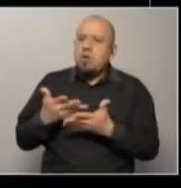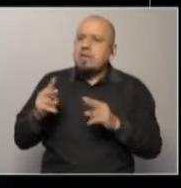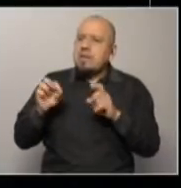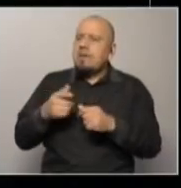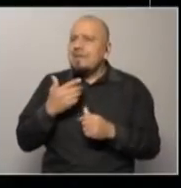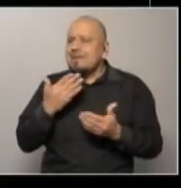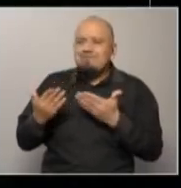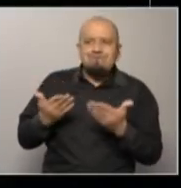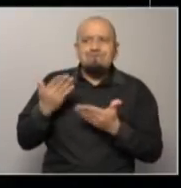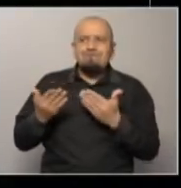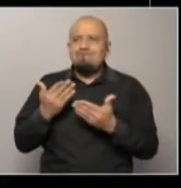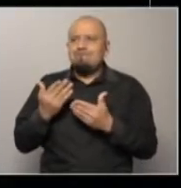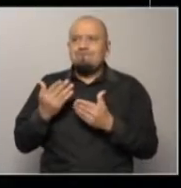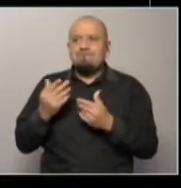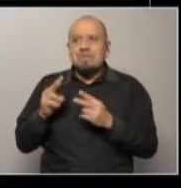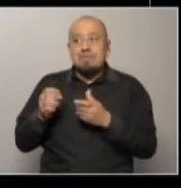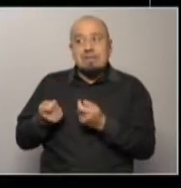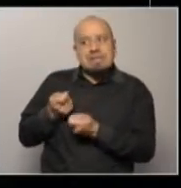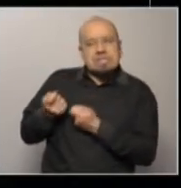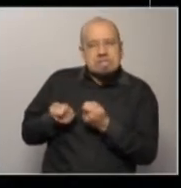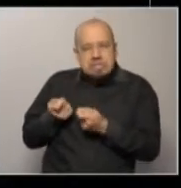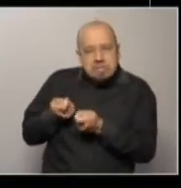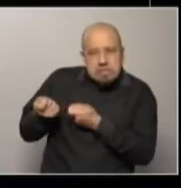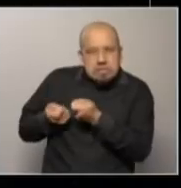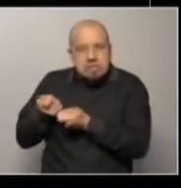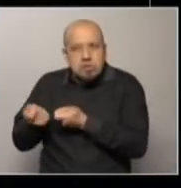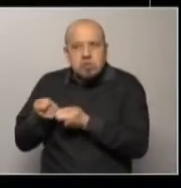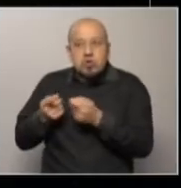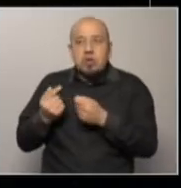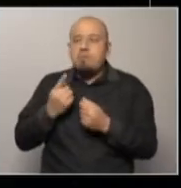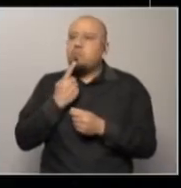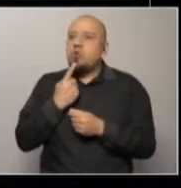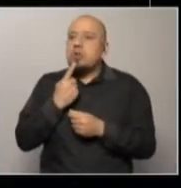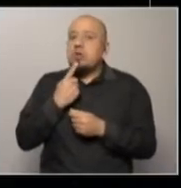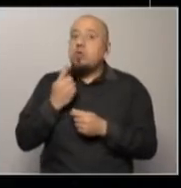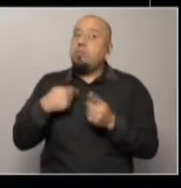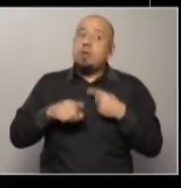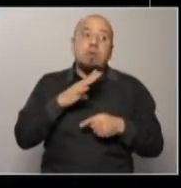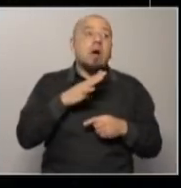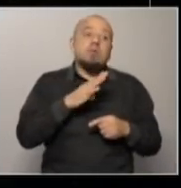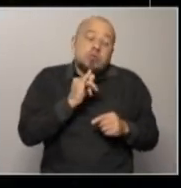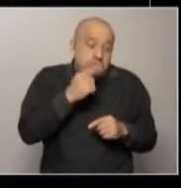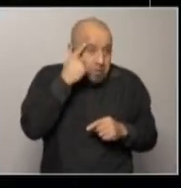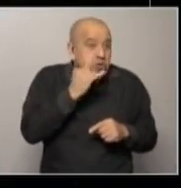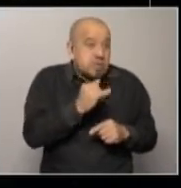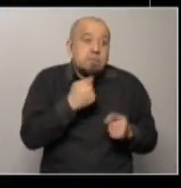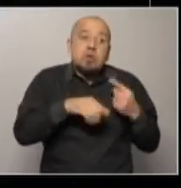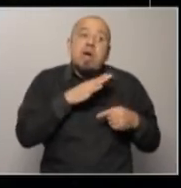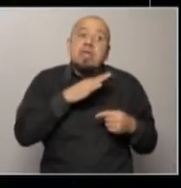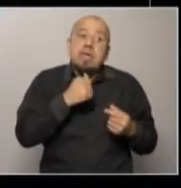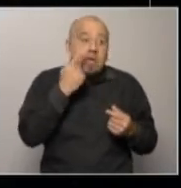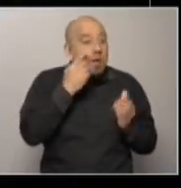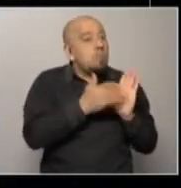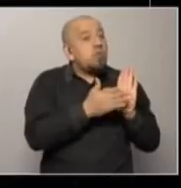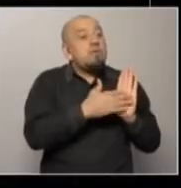Pueden haber, pero por eso hay que demostrarlas. Si no son meras especulaciones. A mí me gusta mucho